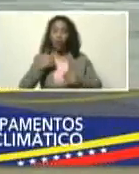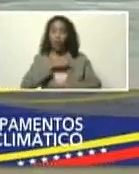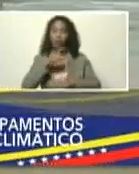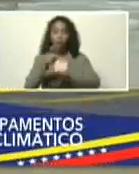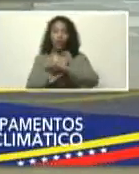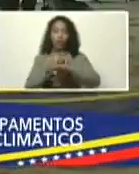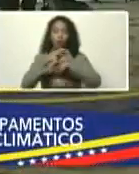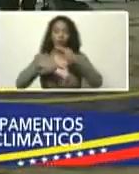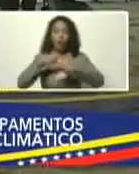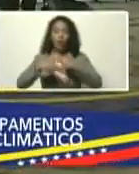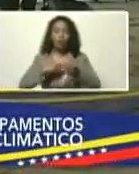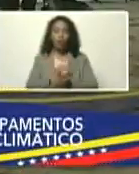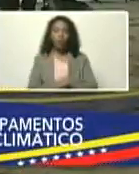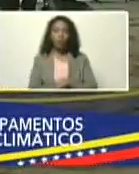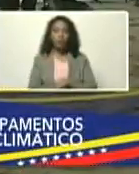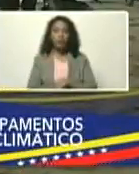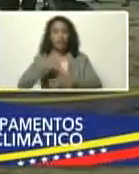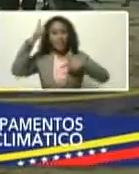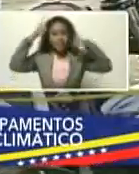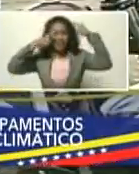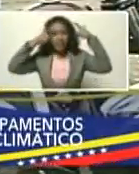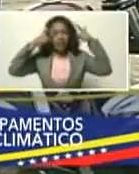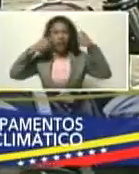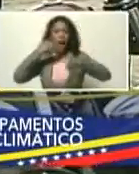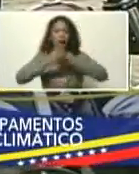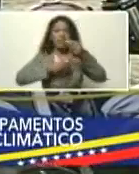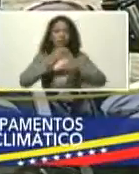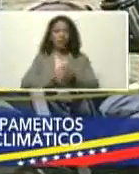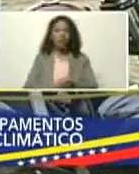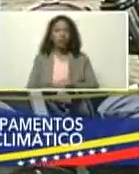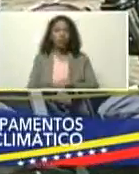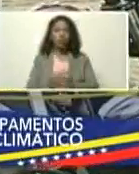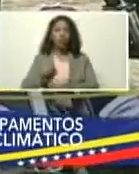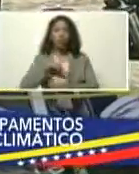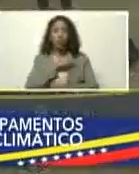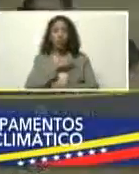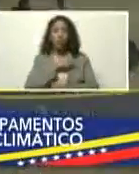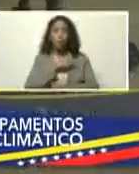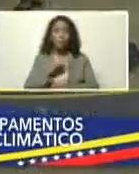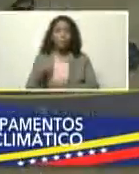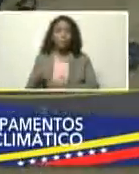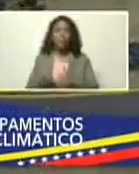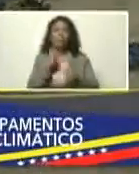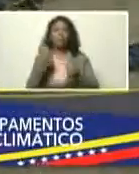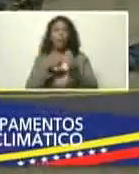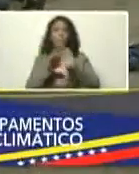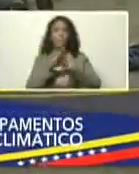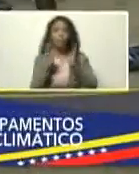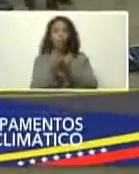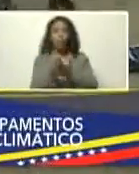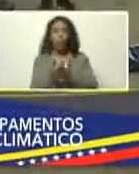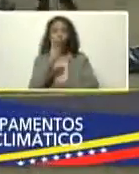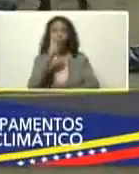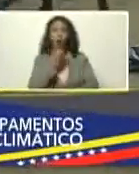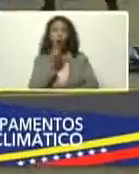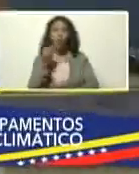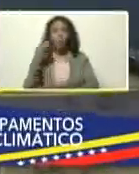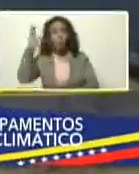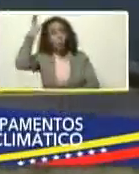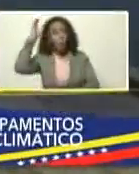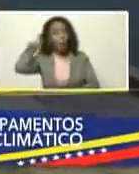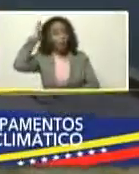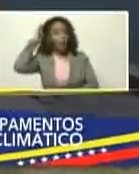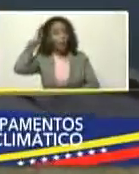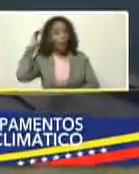gobierno, revolucionario, y chavista, está generando, somos pioneros, en el mundo, con una juventud, consciente, y